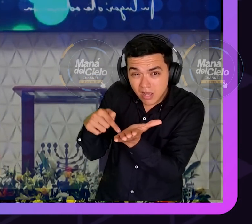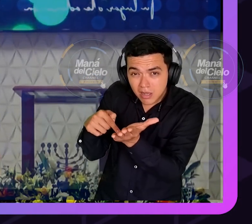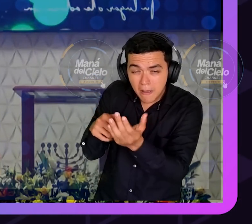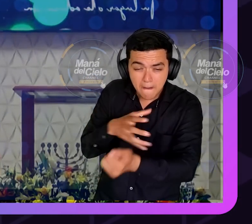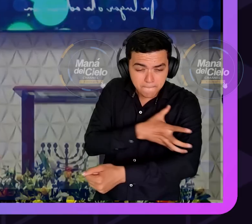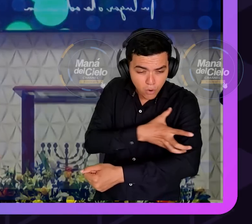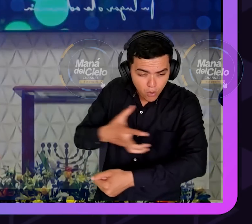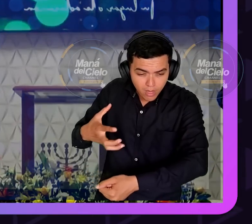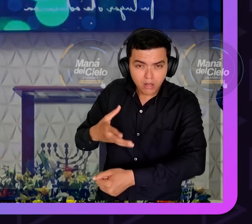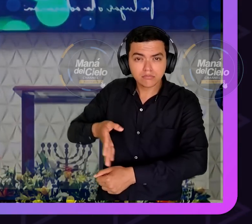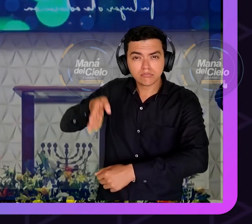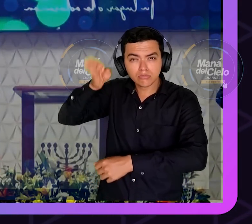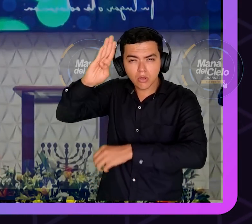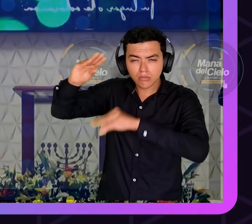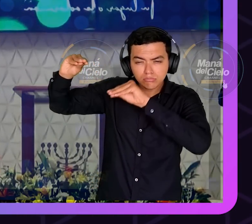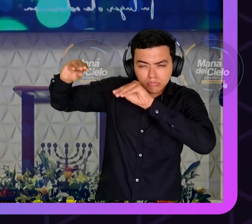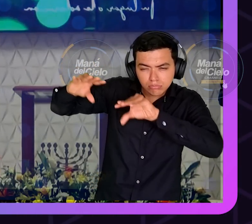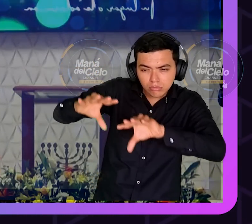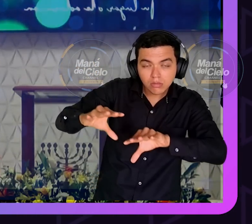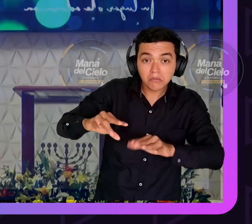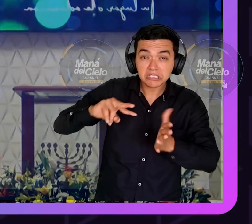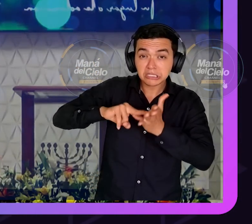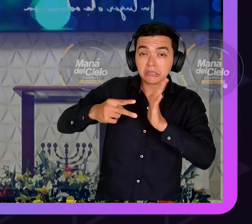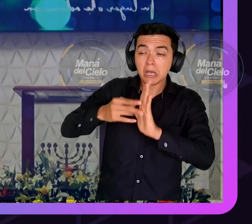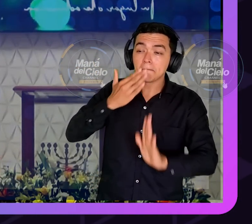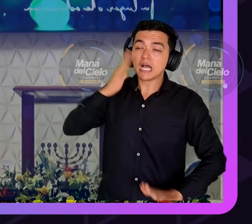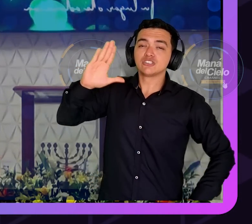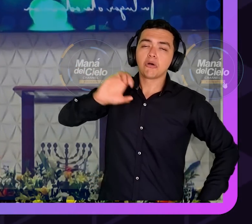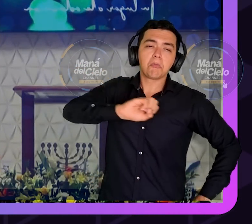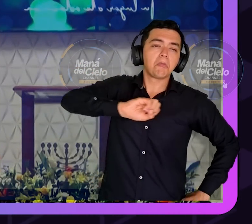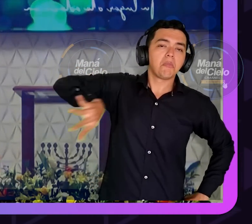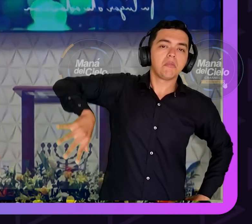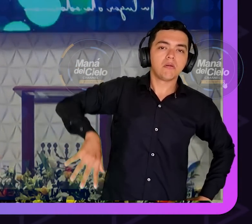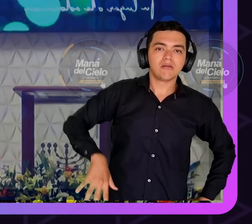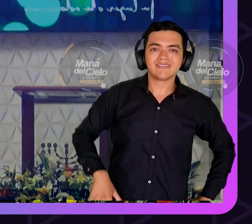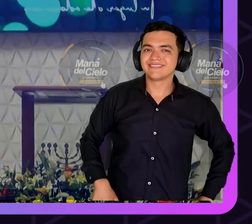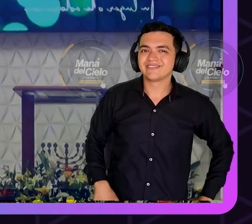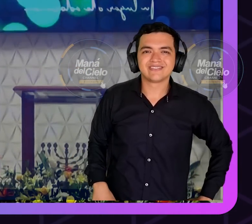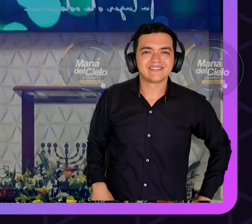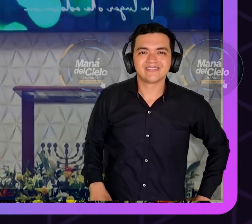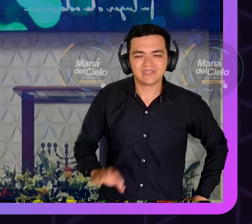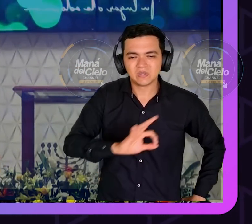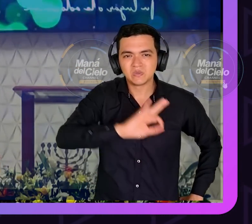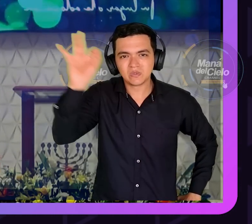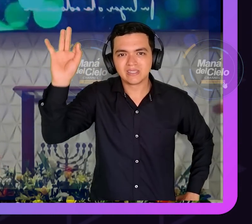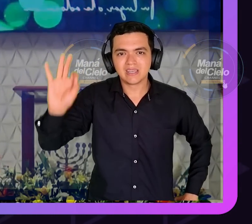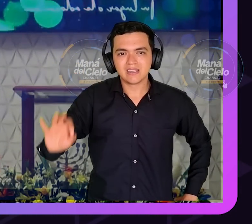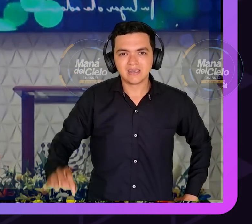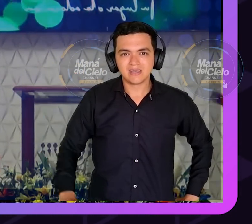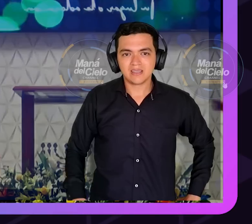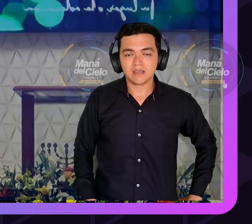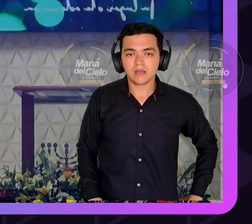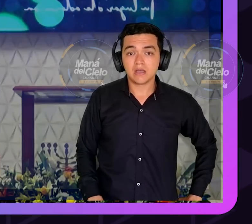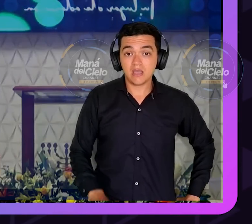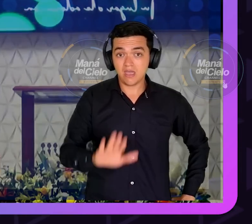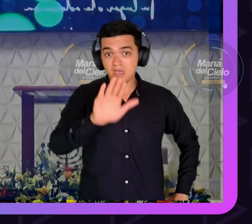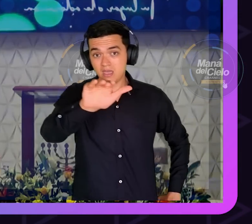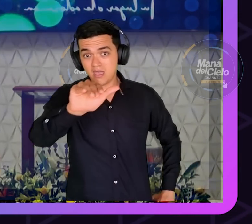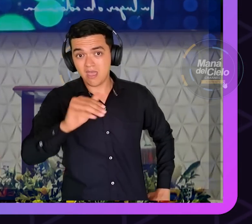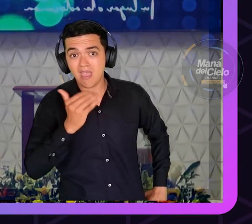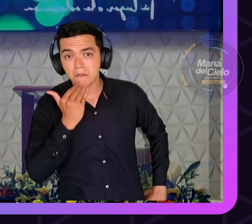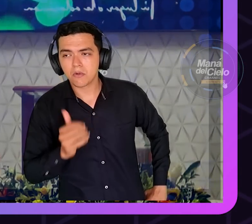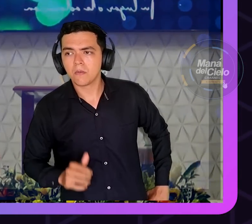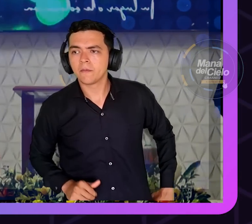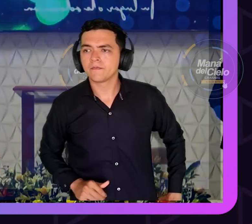hermanos esto no es cuestión donde que vamos a abrir una obra bueno si y lo primero que